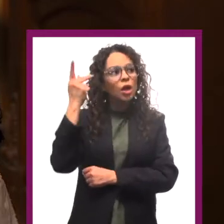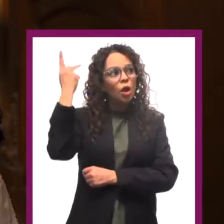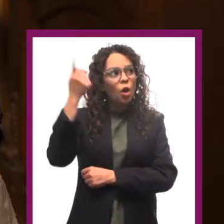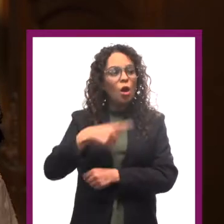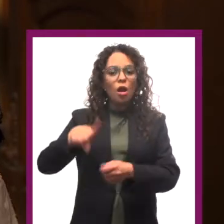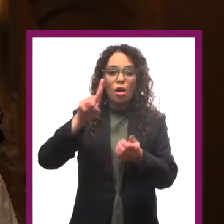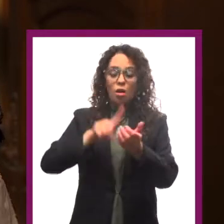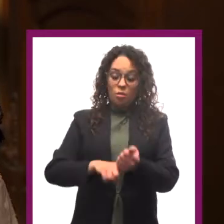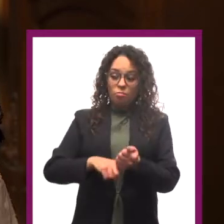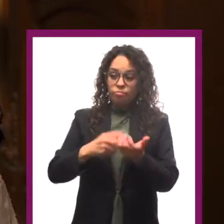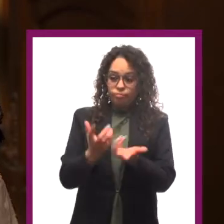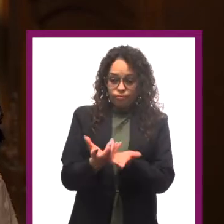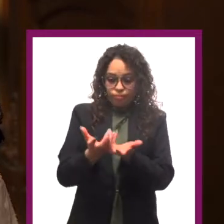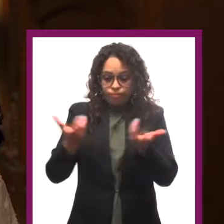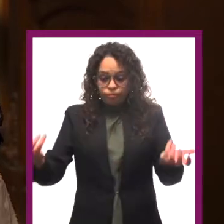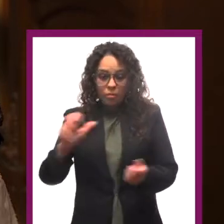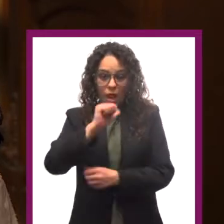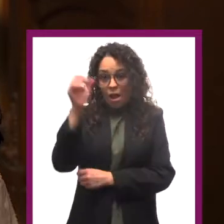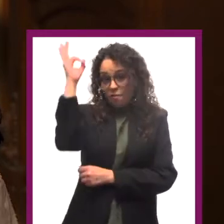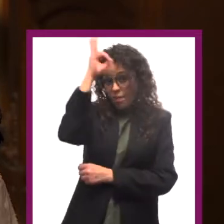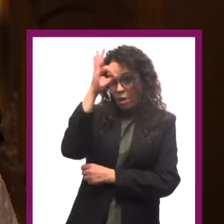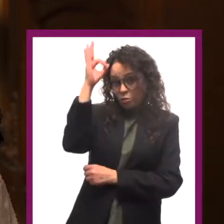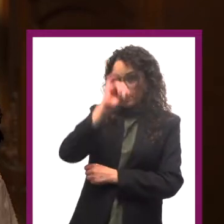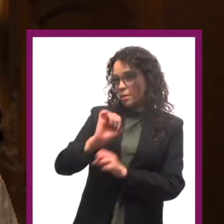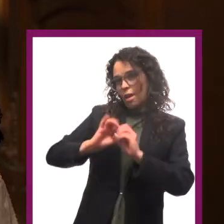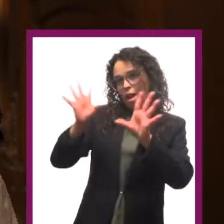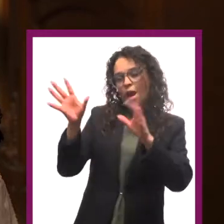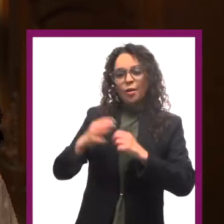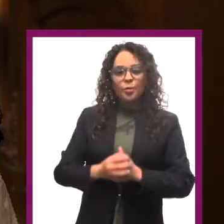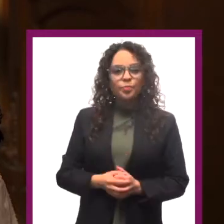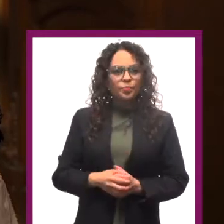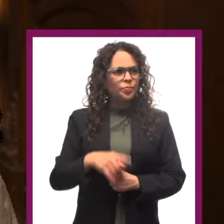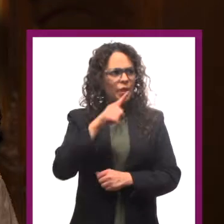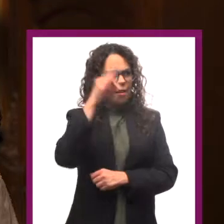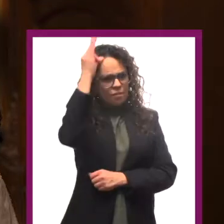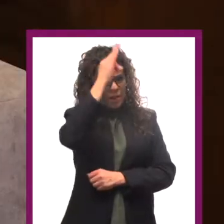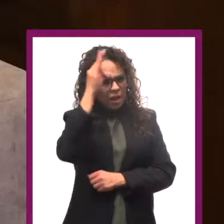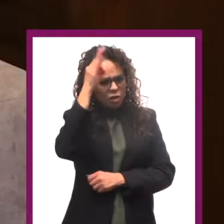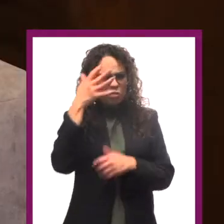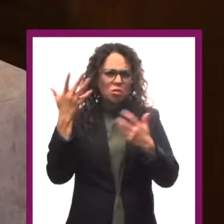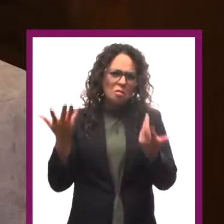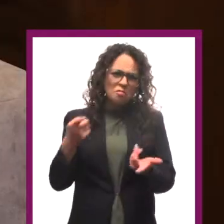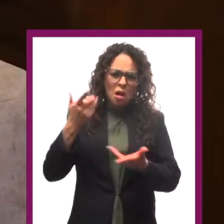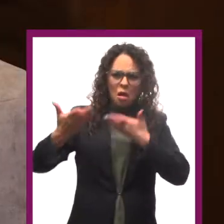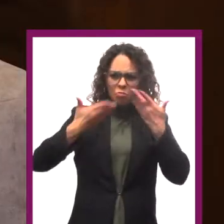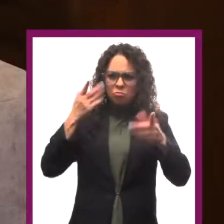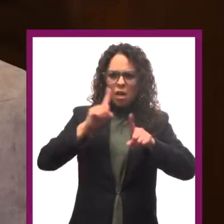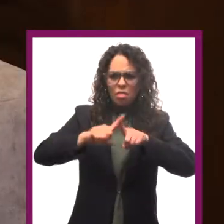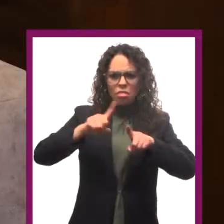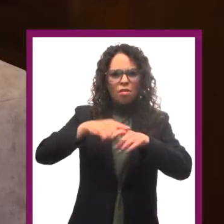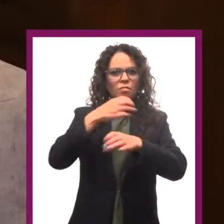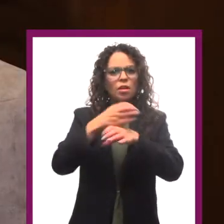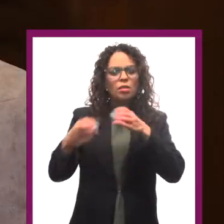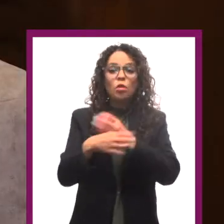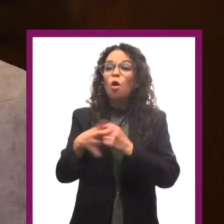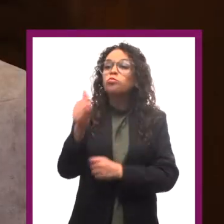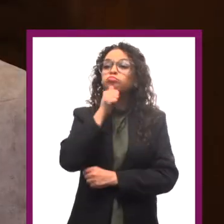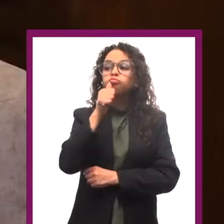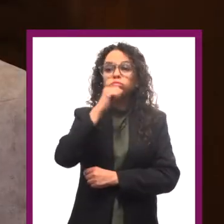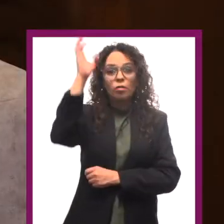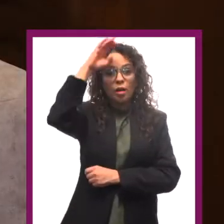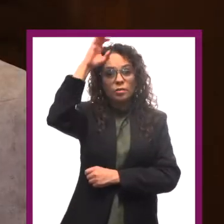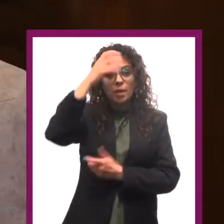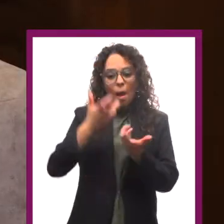de la psicología como una rama separada de la filosofía, claro. La filosofía estudiaba muchísimas cosas